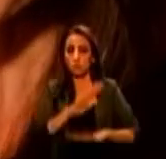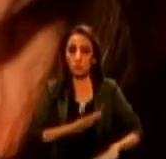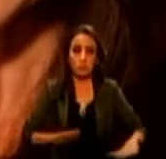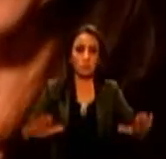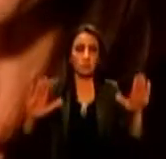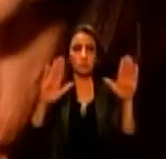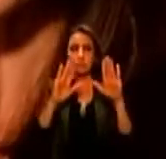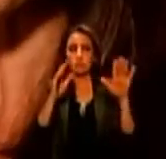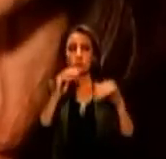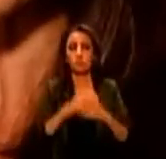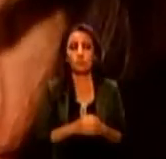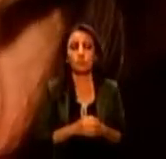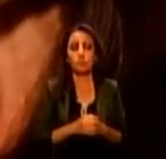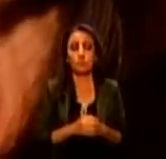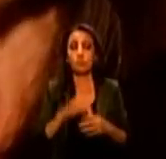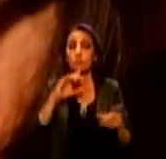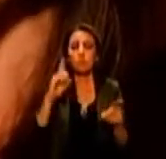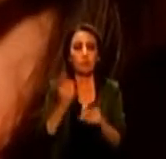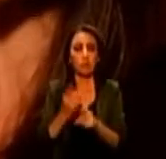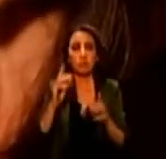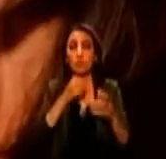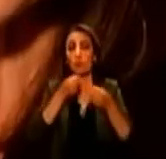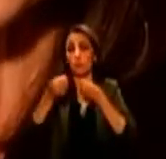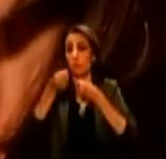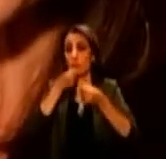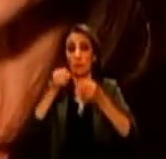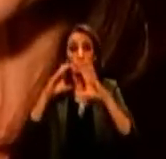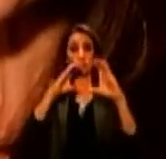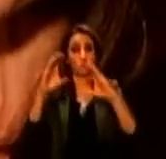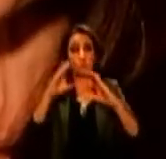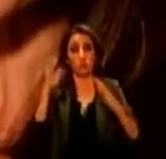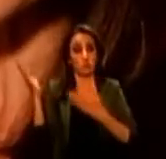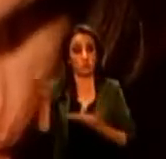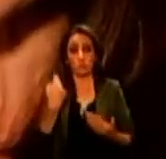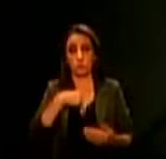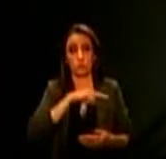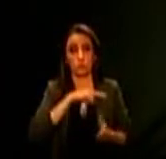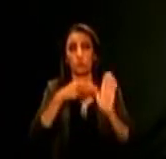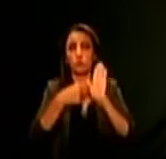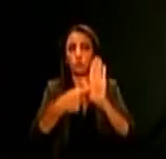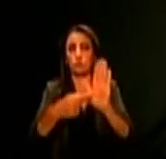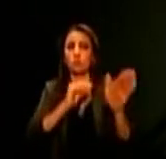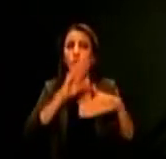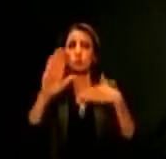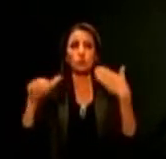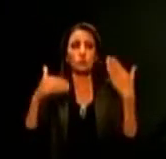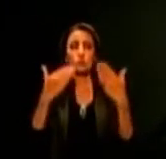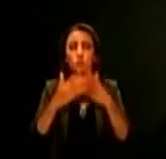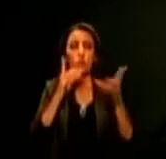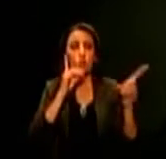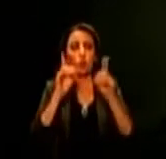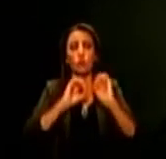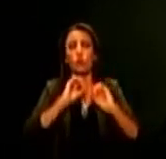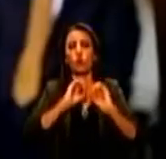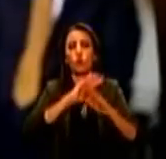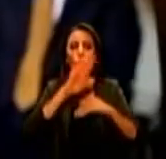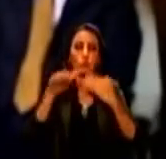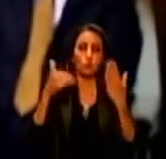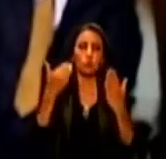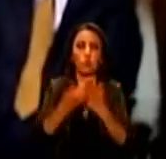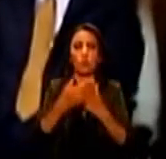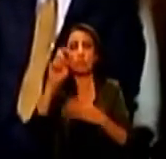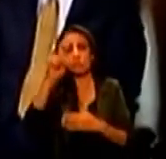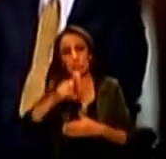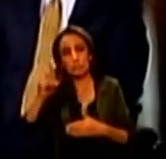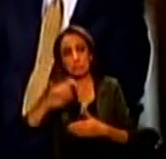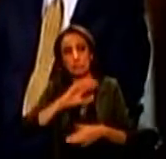gobierno, el poder y los medios de comunicación. Finalmente los medios de comunicación somos los que reflejamos parte de la realidad del